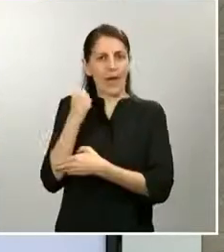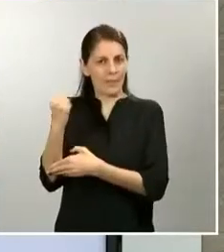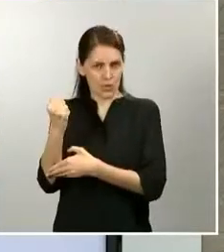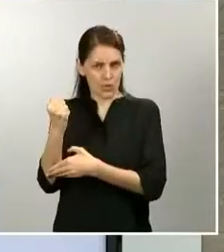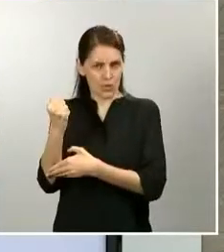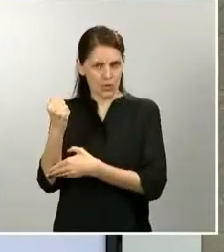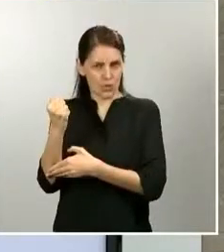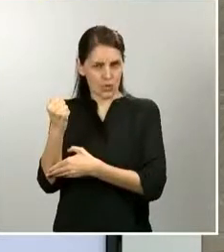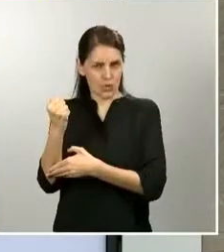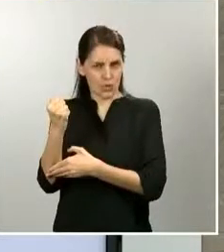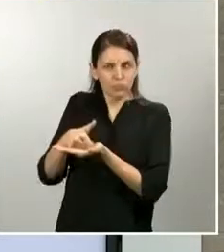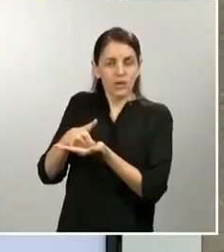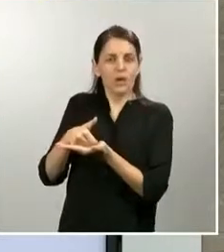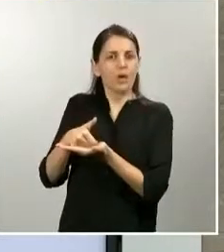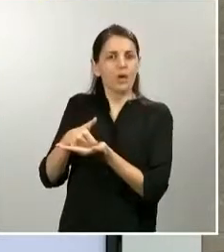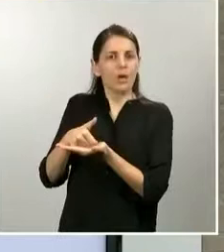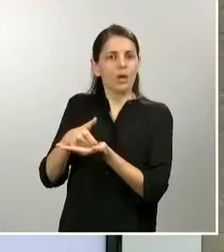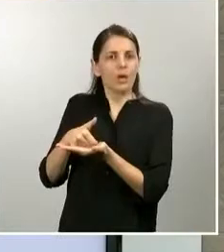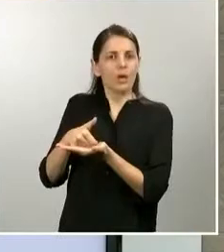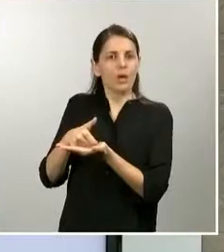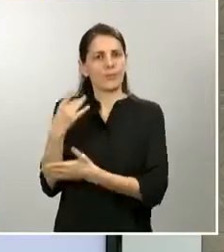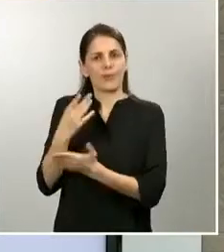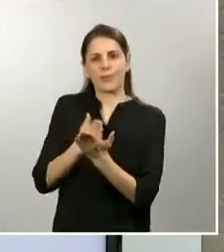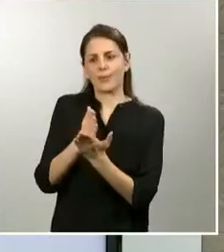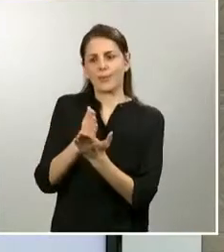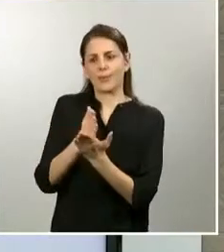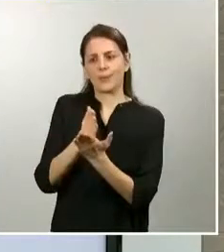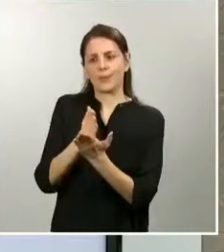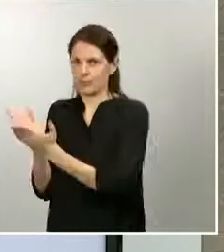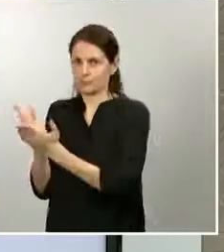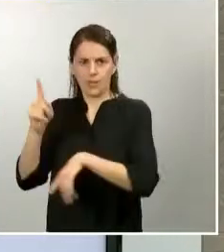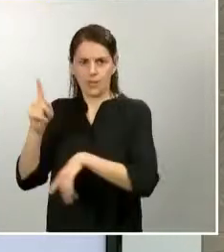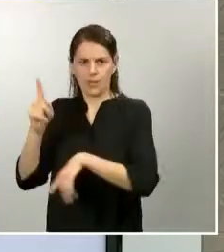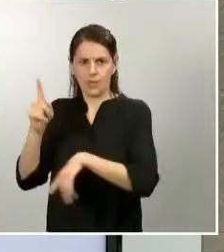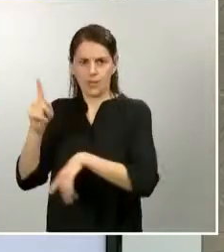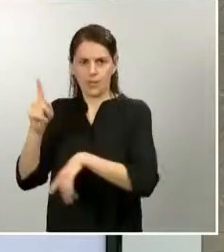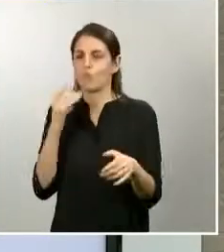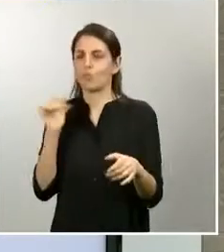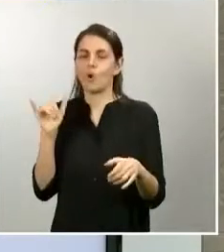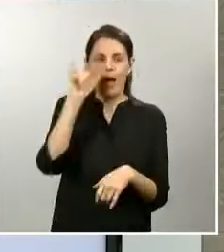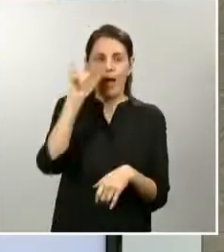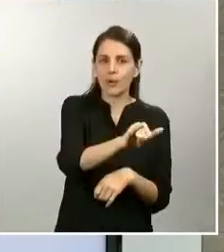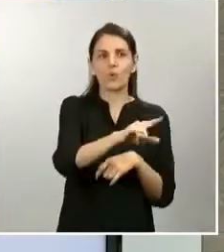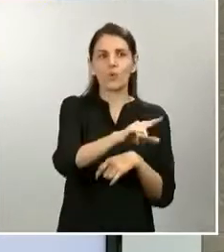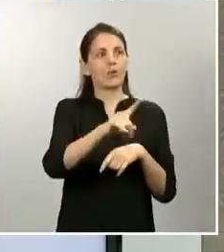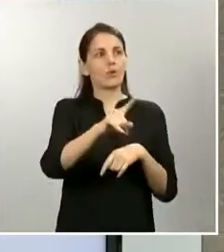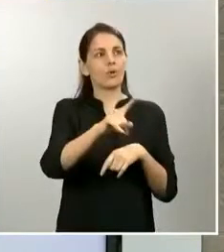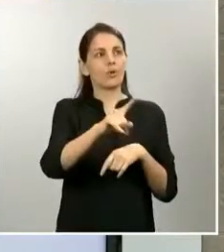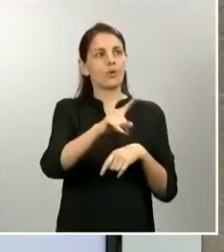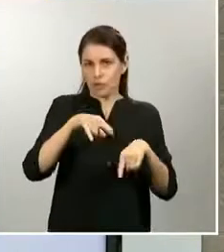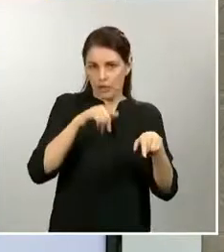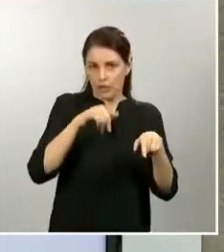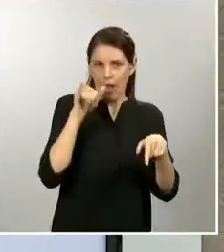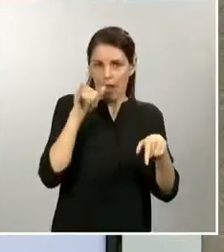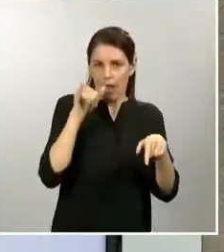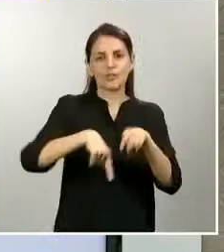pueden ser de varias formas de actuación. Transporte aéreo, transporte terrestre, transporte marítimo.